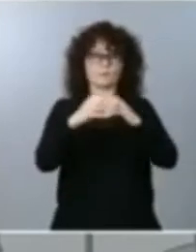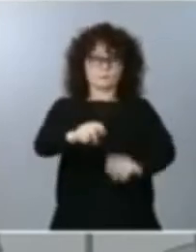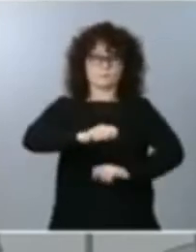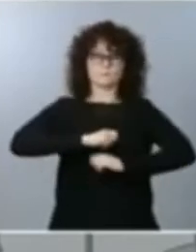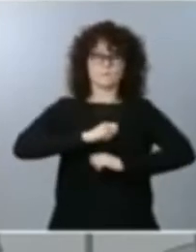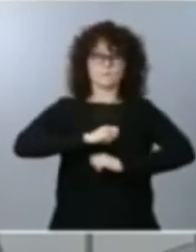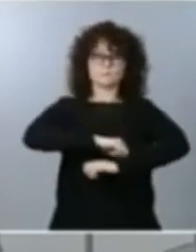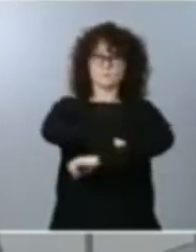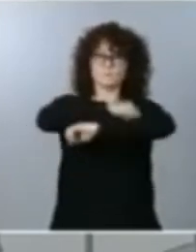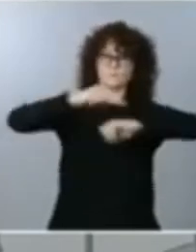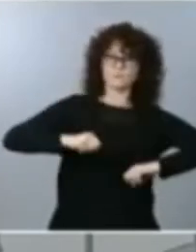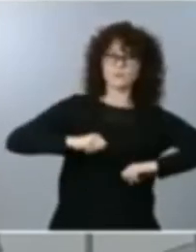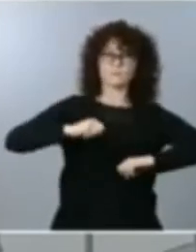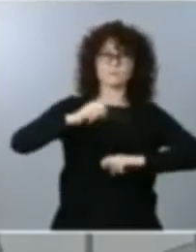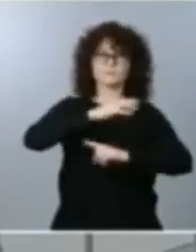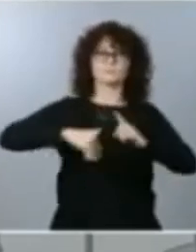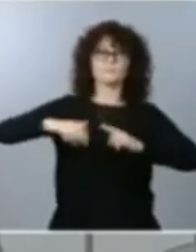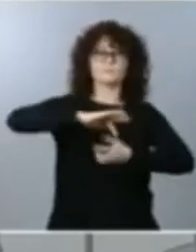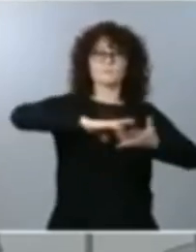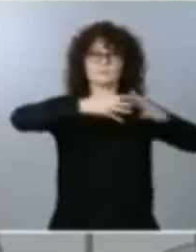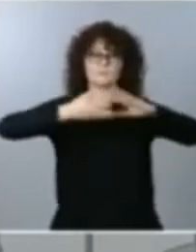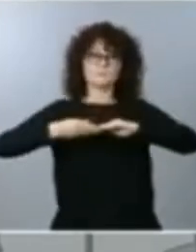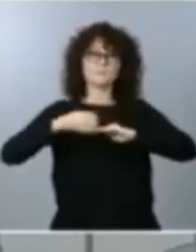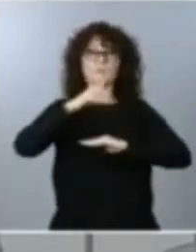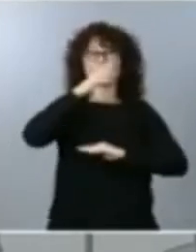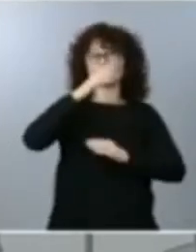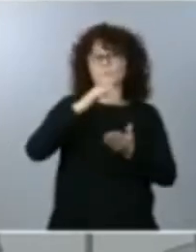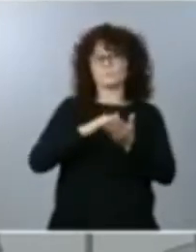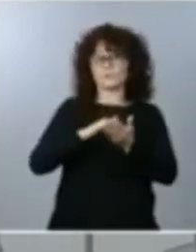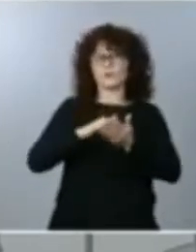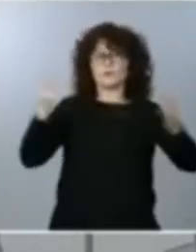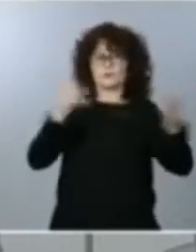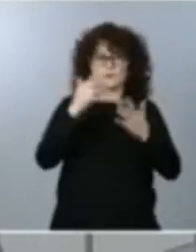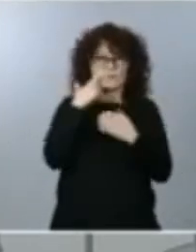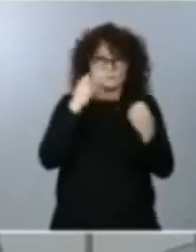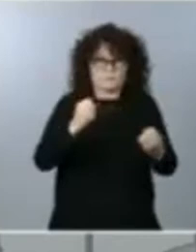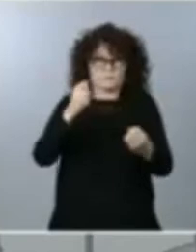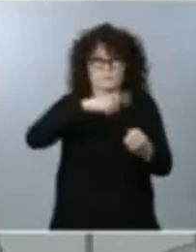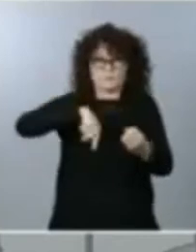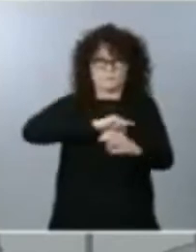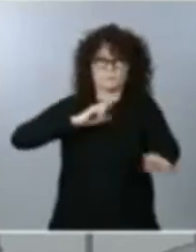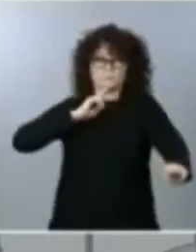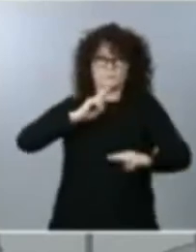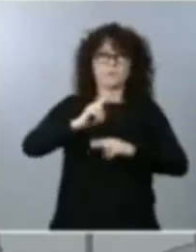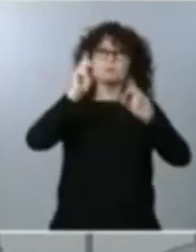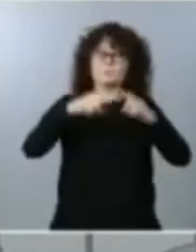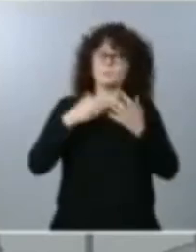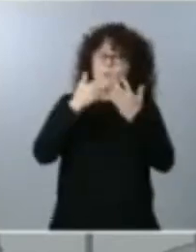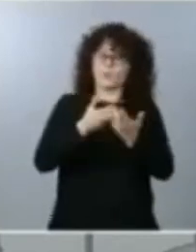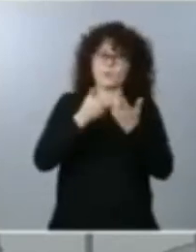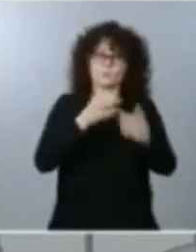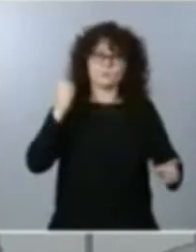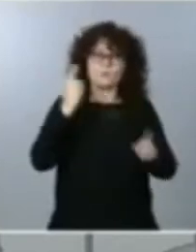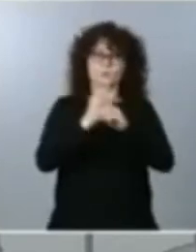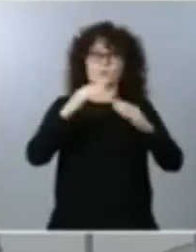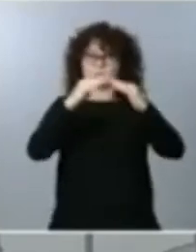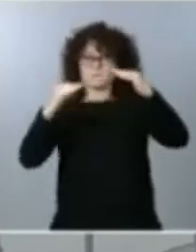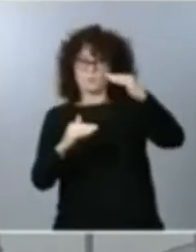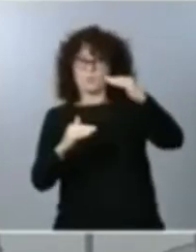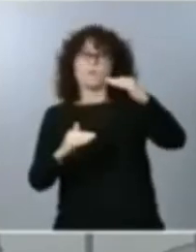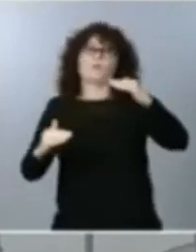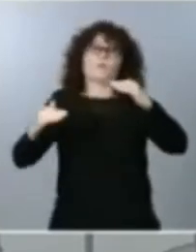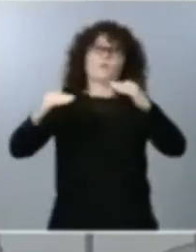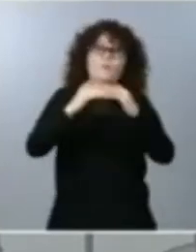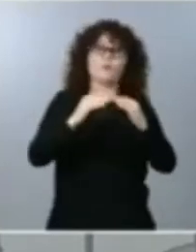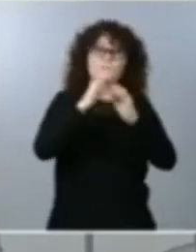resilientes como consecuencia de los efectos de esta emergencia sanitaria y también la lucha contra las desigualdades, especialmente las brechas de género